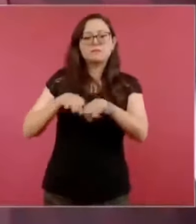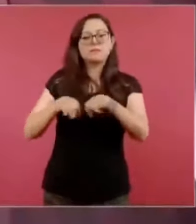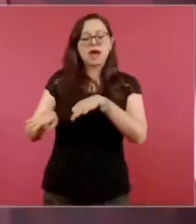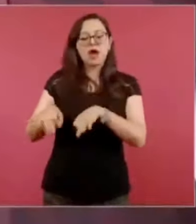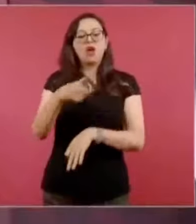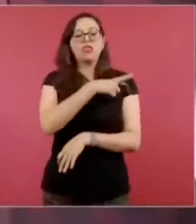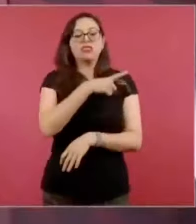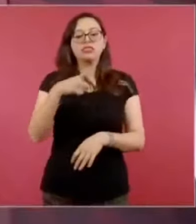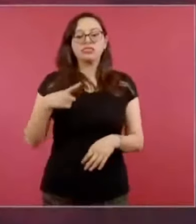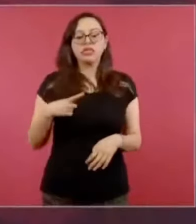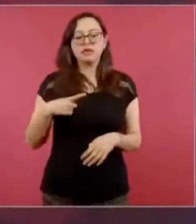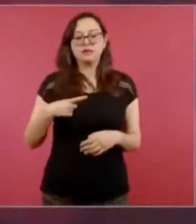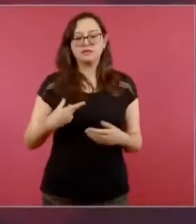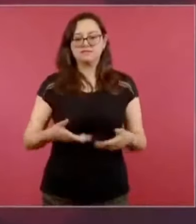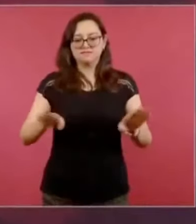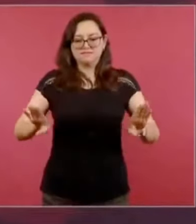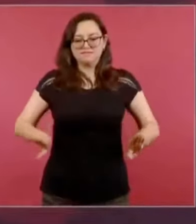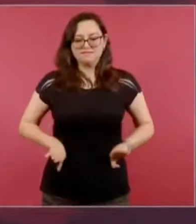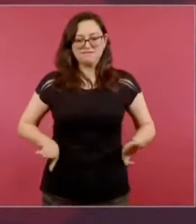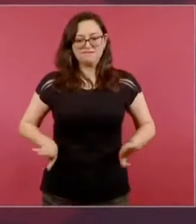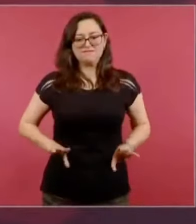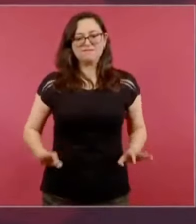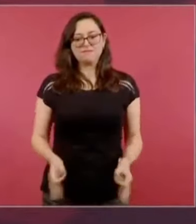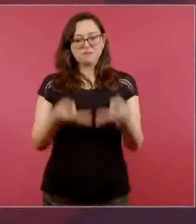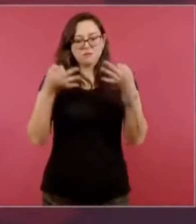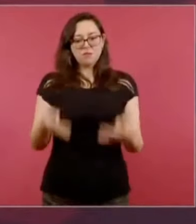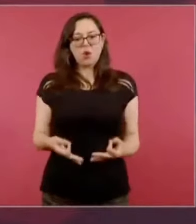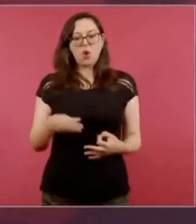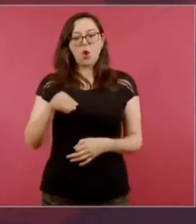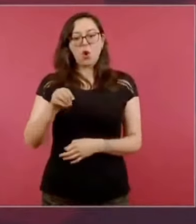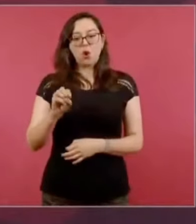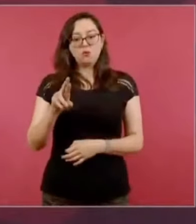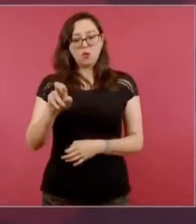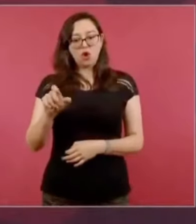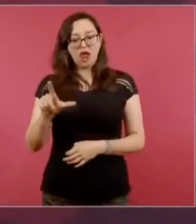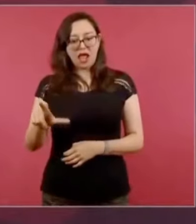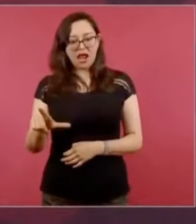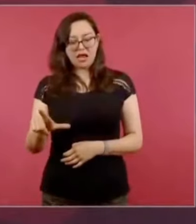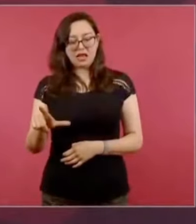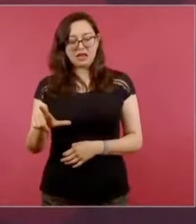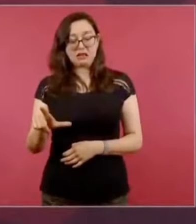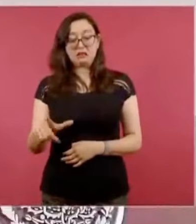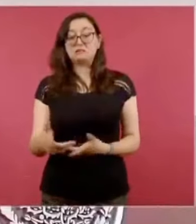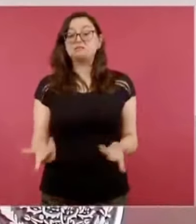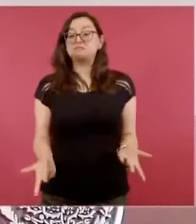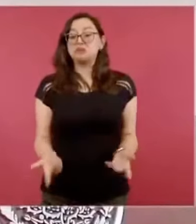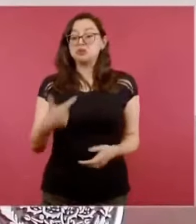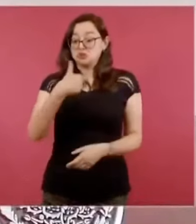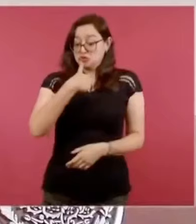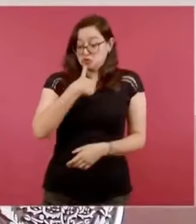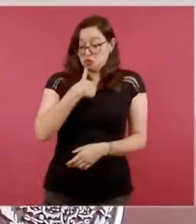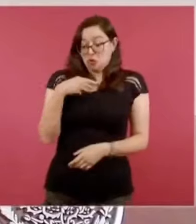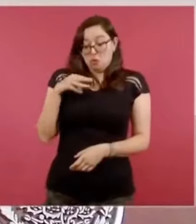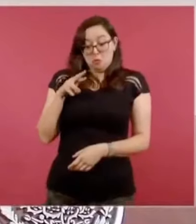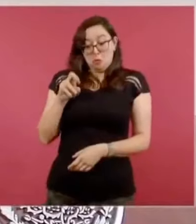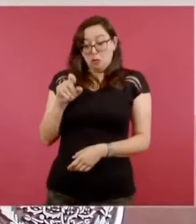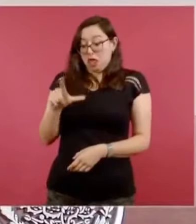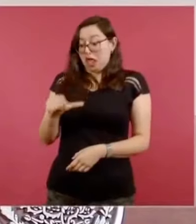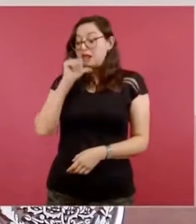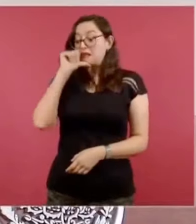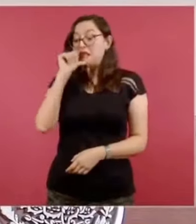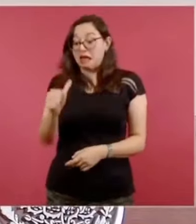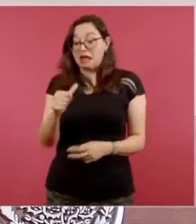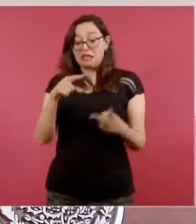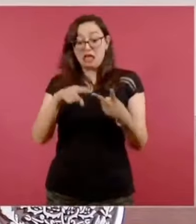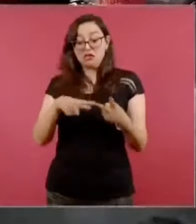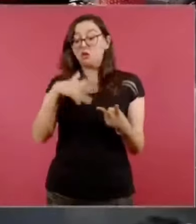autoridad moral. Si yo no tuviese autoridad moral, si yo fuese un corrupto, si